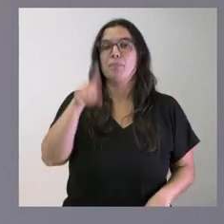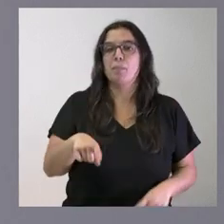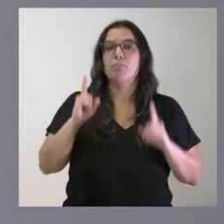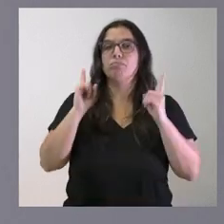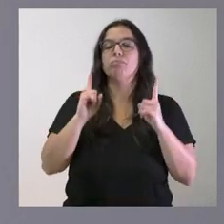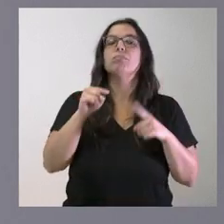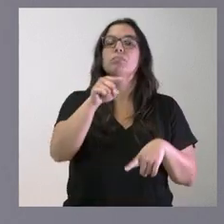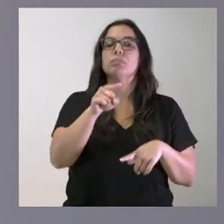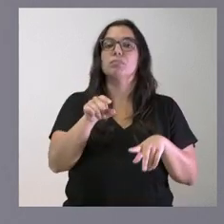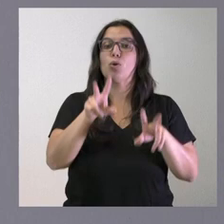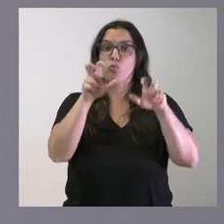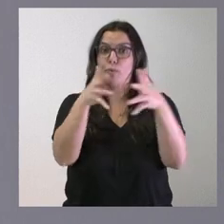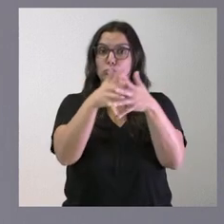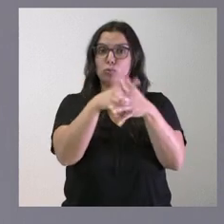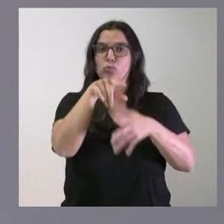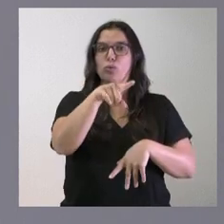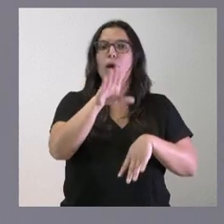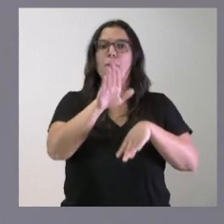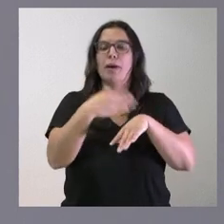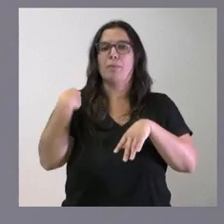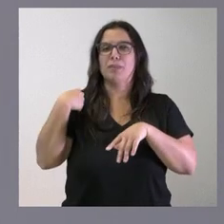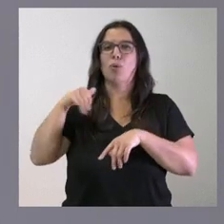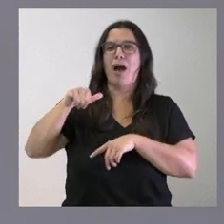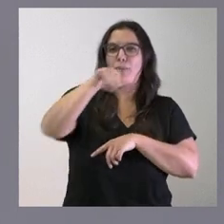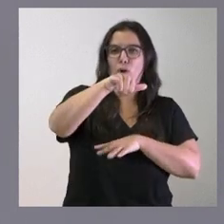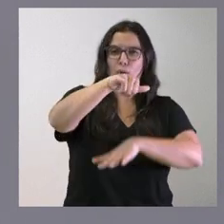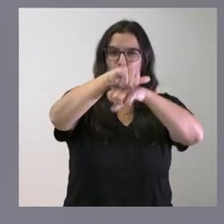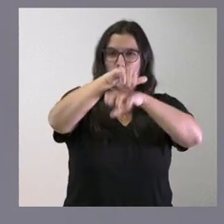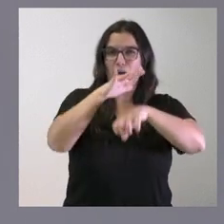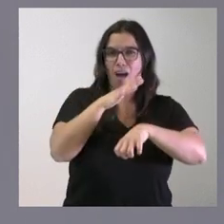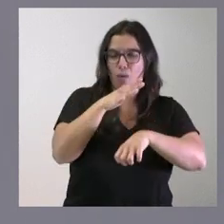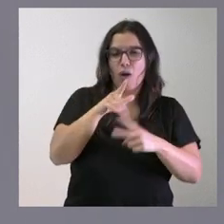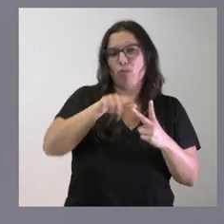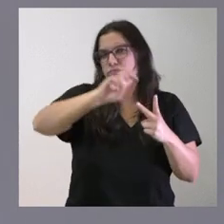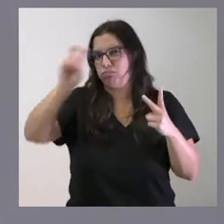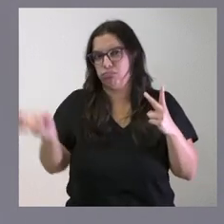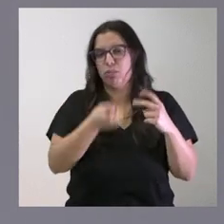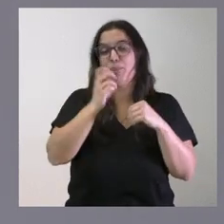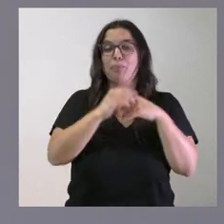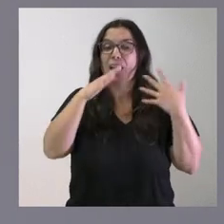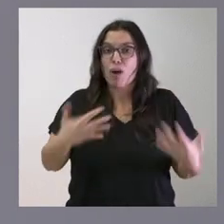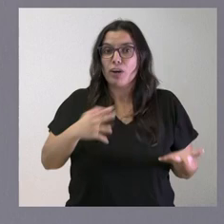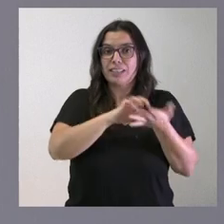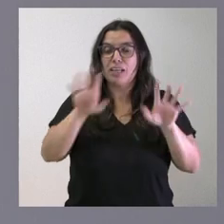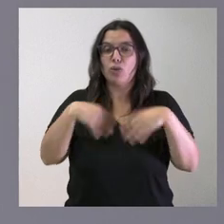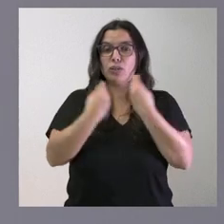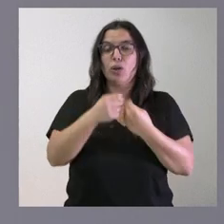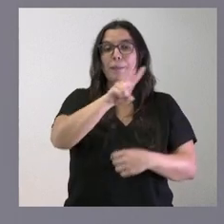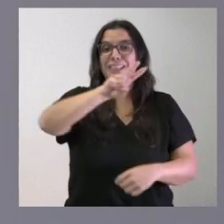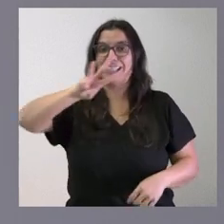estas nuevas instalaciones para autobombas y para otros medios terrestres. En la actualidad, Castilla y León dispone de un total de 23